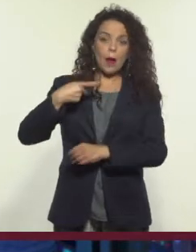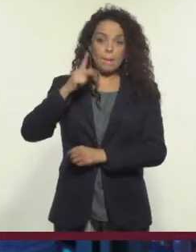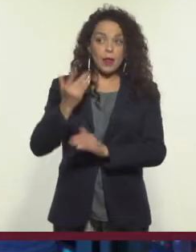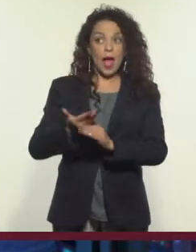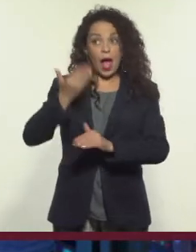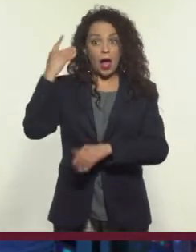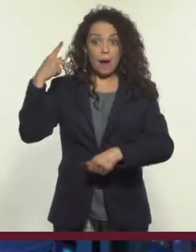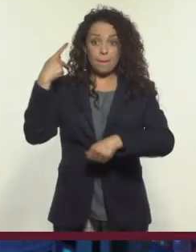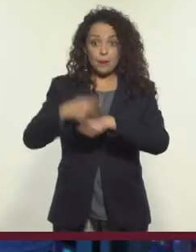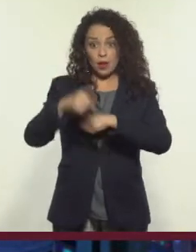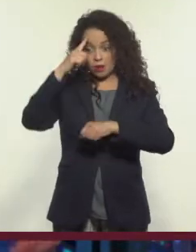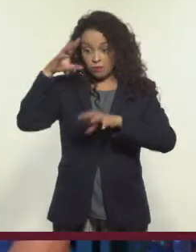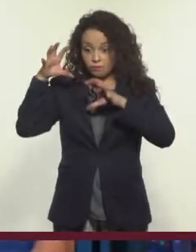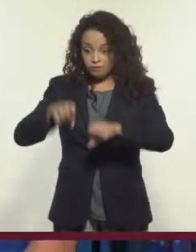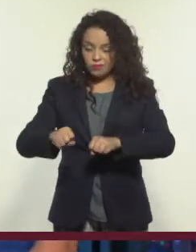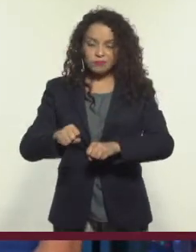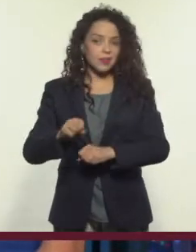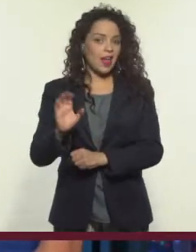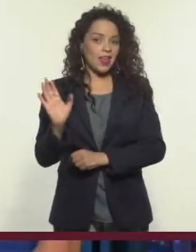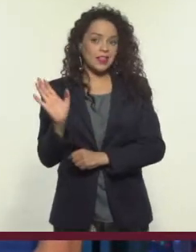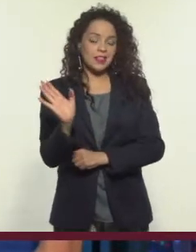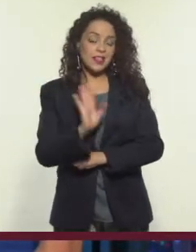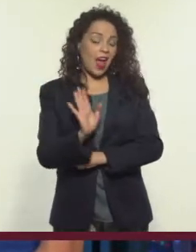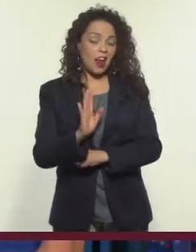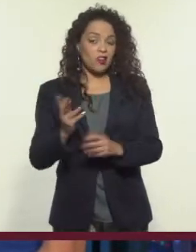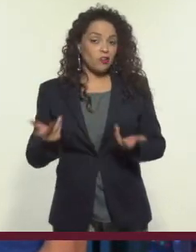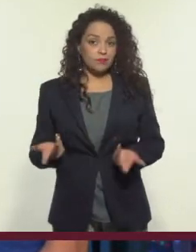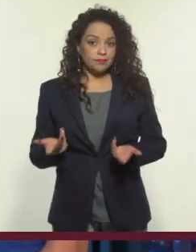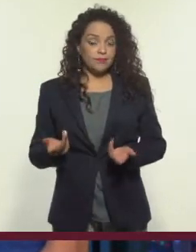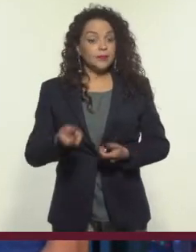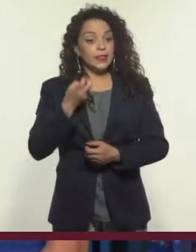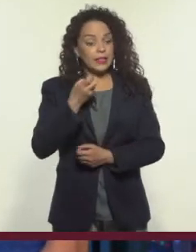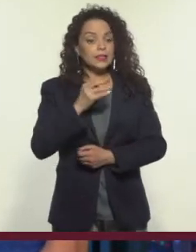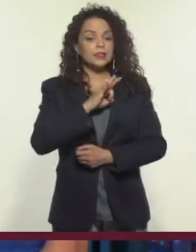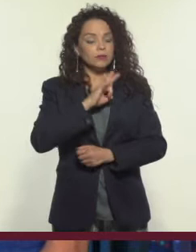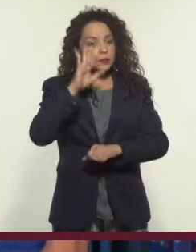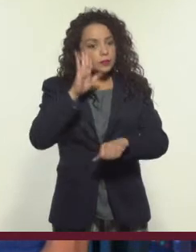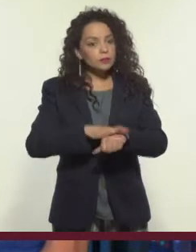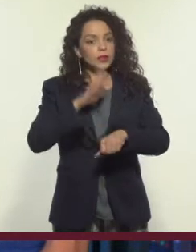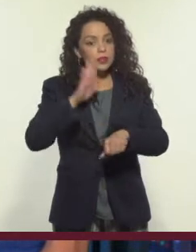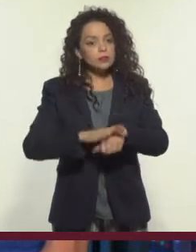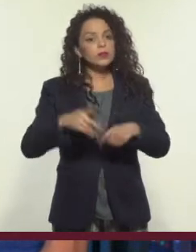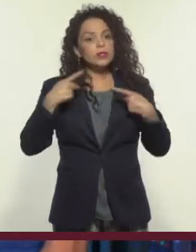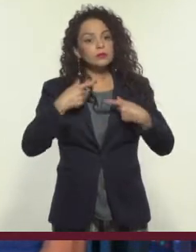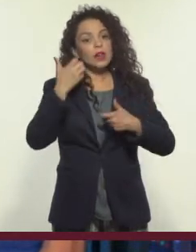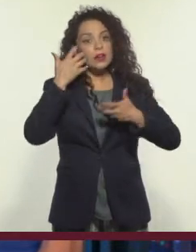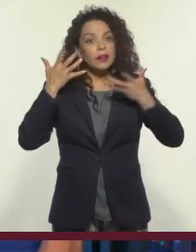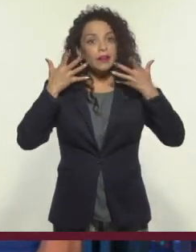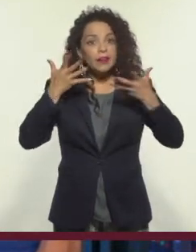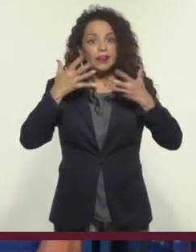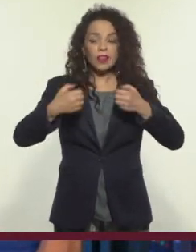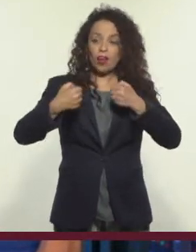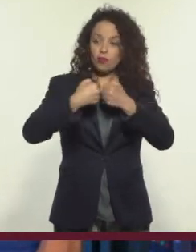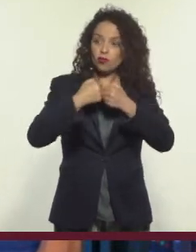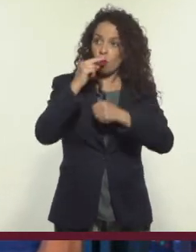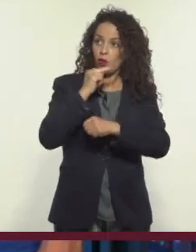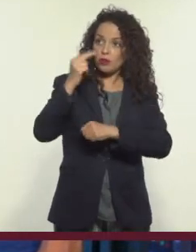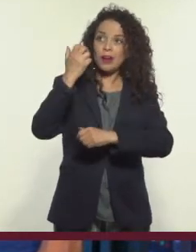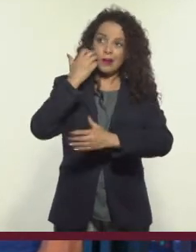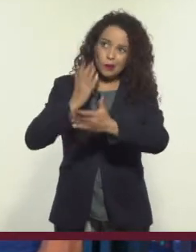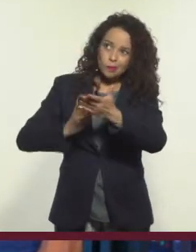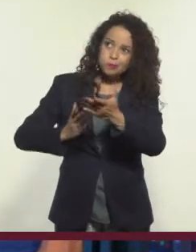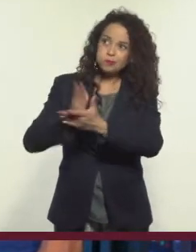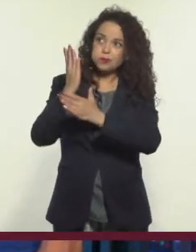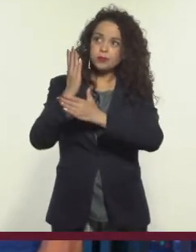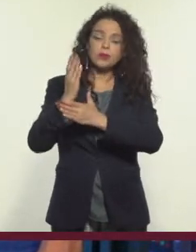ser capturados como pasaba antes. Desafortunadamente, esto les permite llegar a más gente que busca cruzar la frontera norte de nuestro país